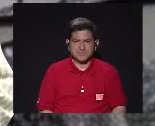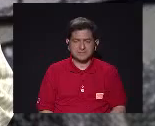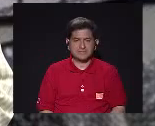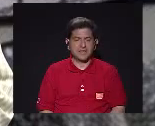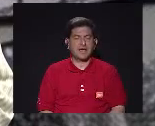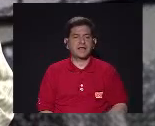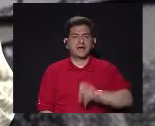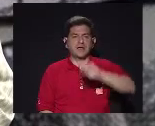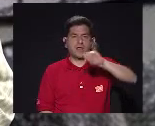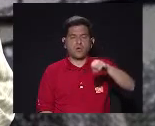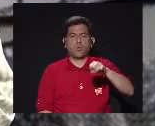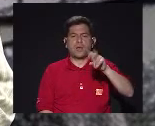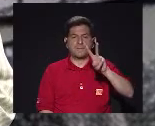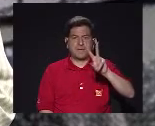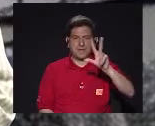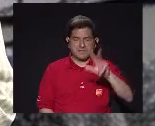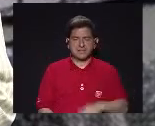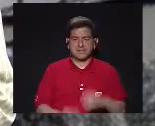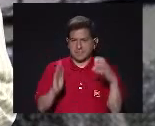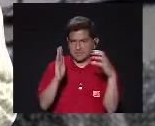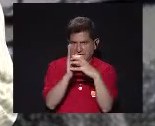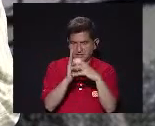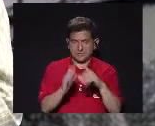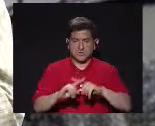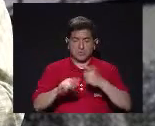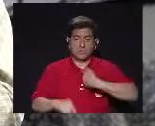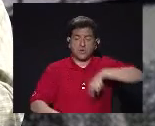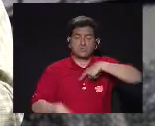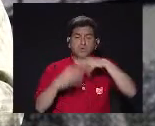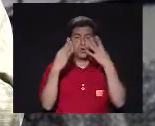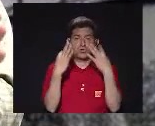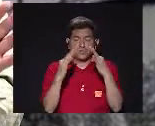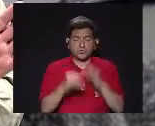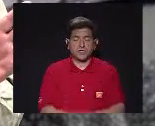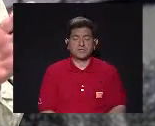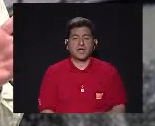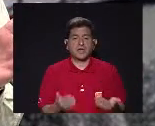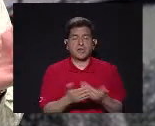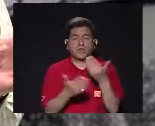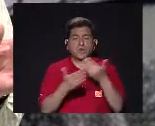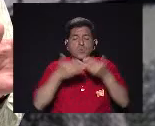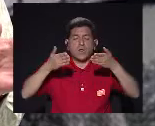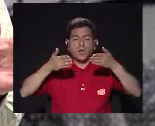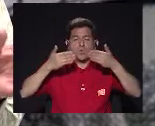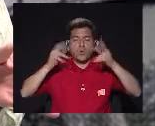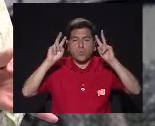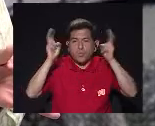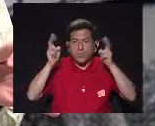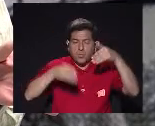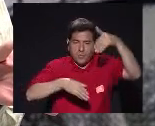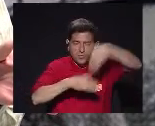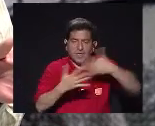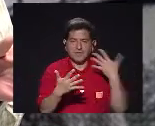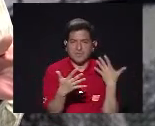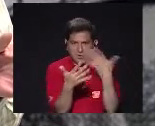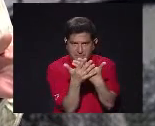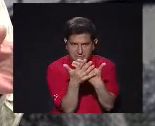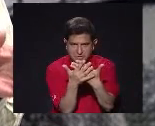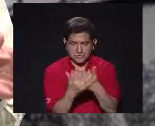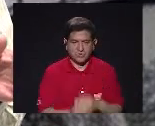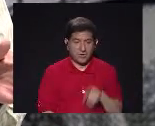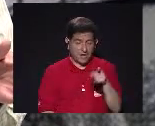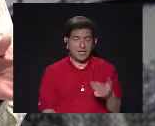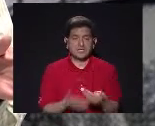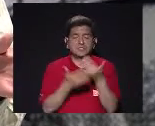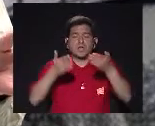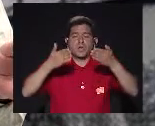En el texto De Juan 23 Pero de alguna manera Nosotros estamos procurando Que entren aires nuevos A la prisión Y que